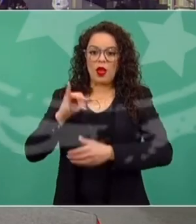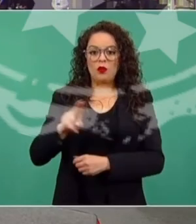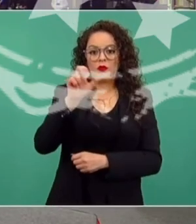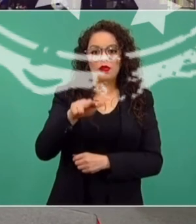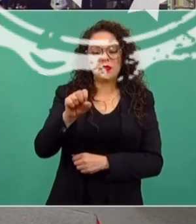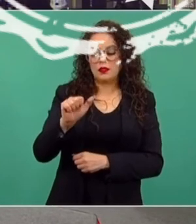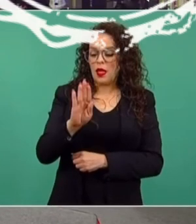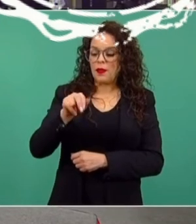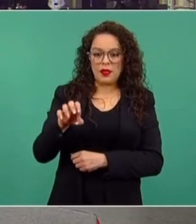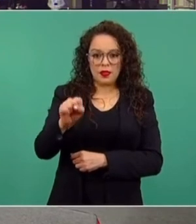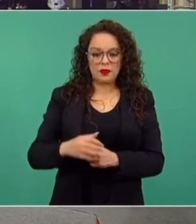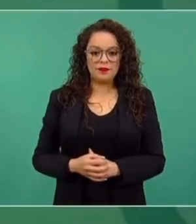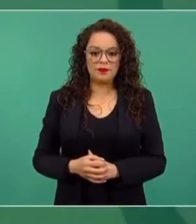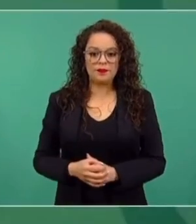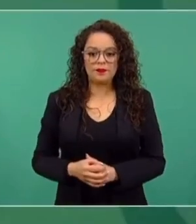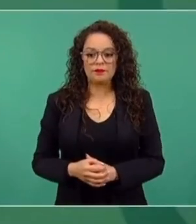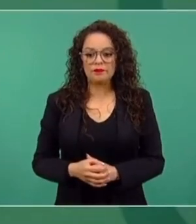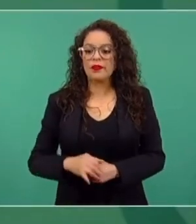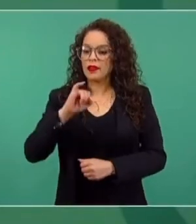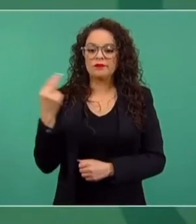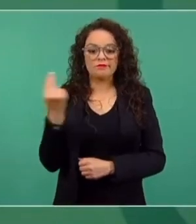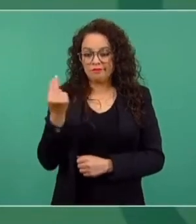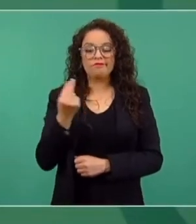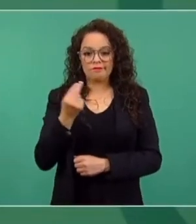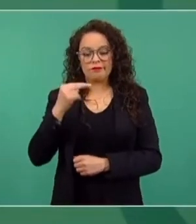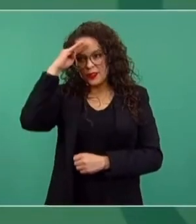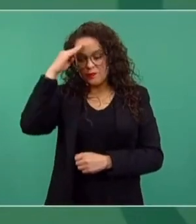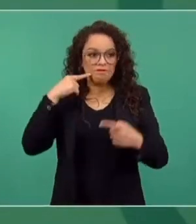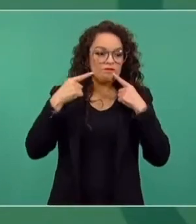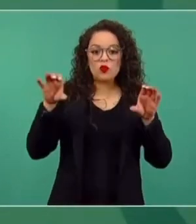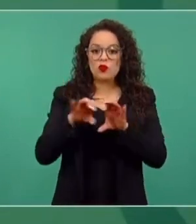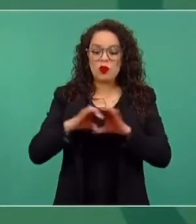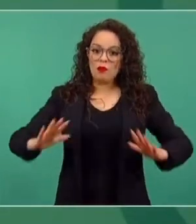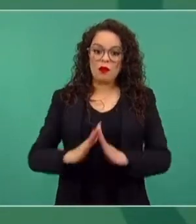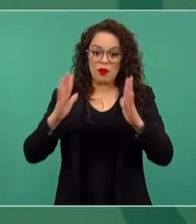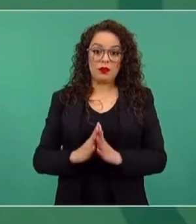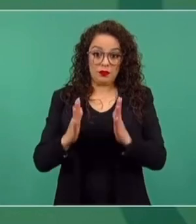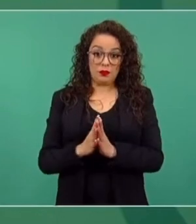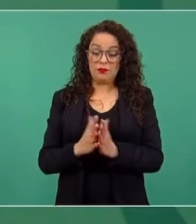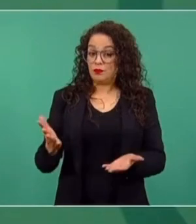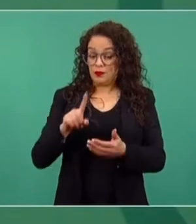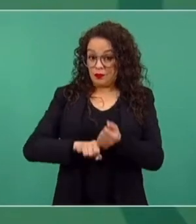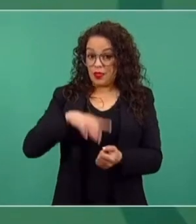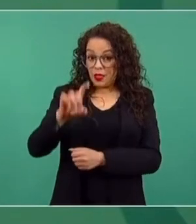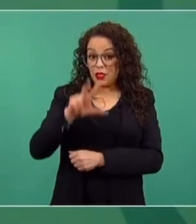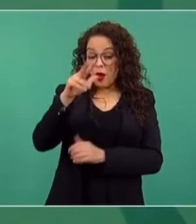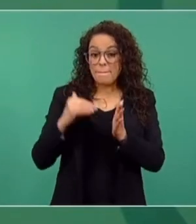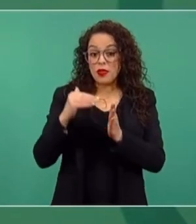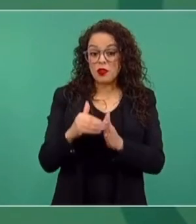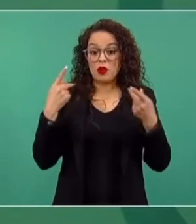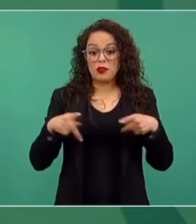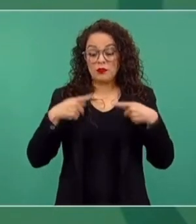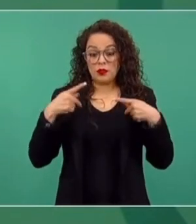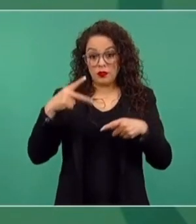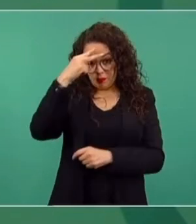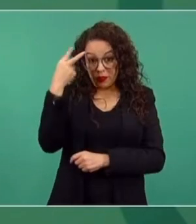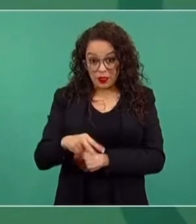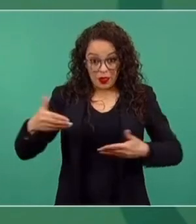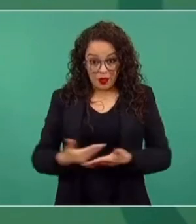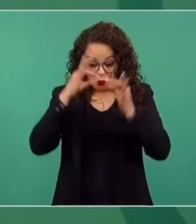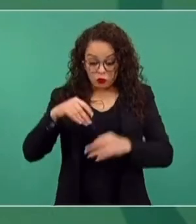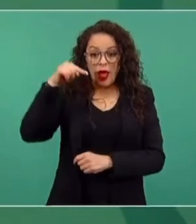Buscar la forma de que participen, de que voten nuestros paisanos. Son 38 millones de mexicanos que están en Estados Unidos,